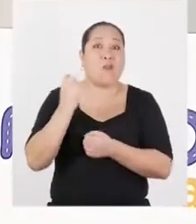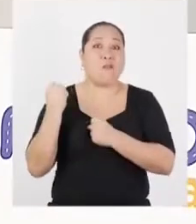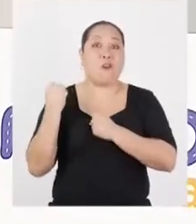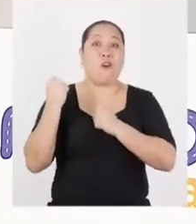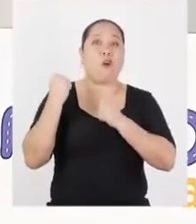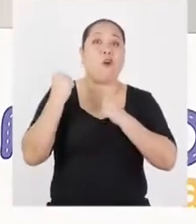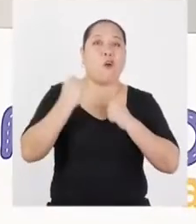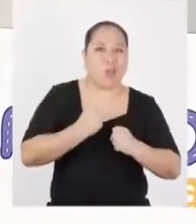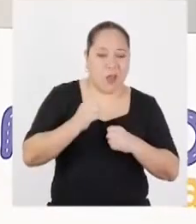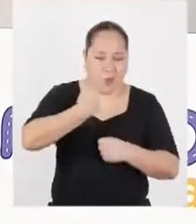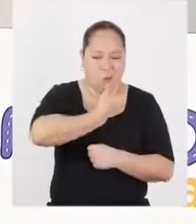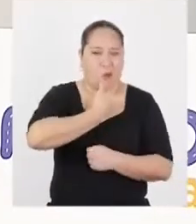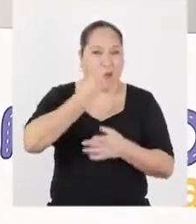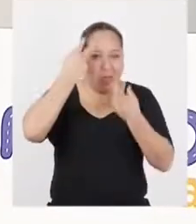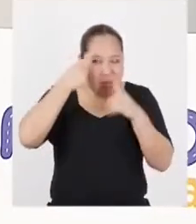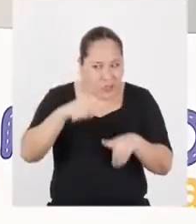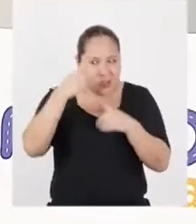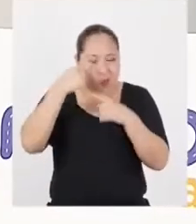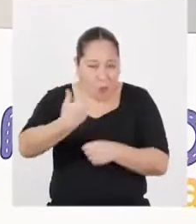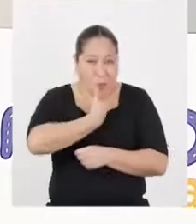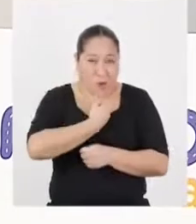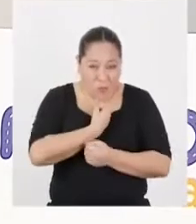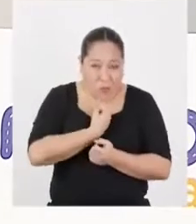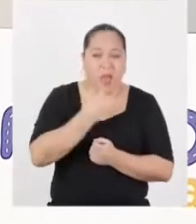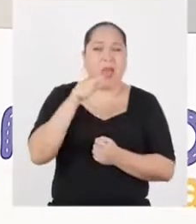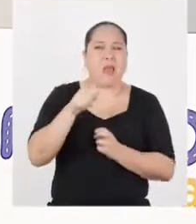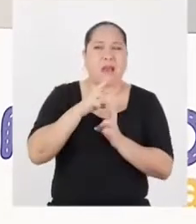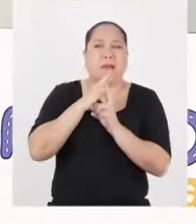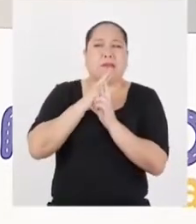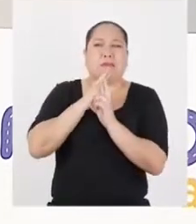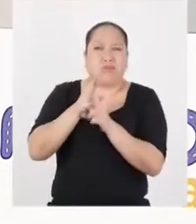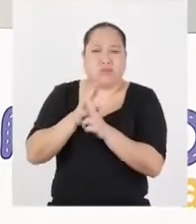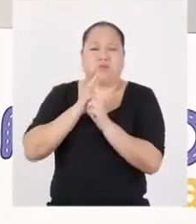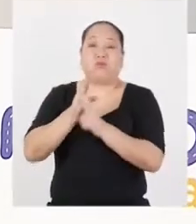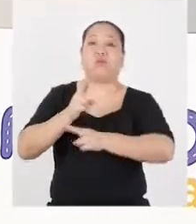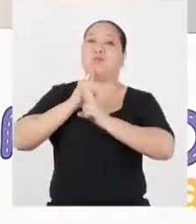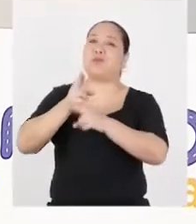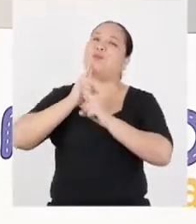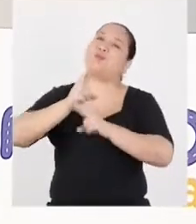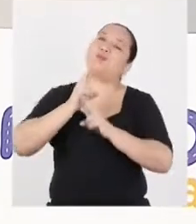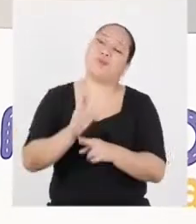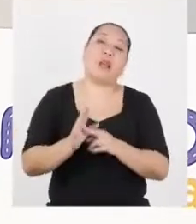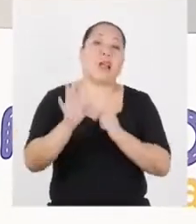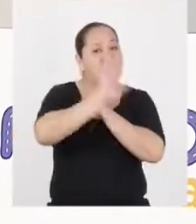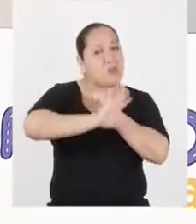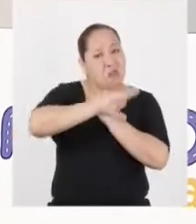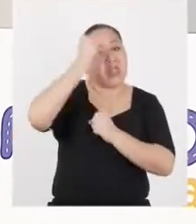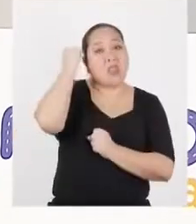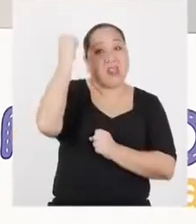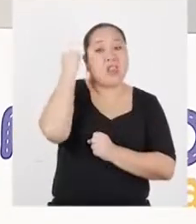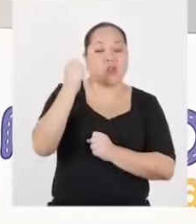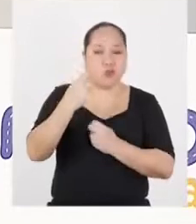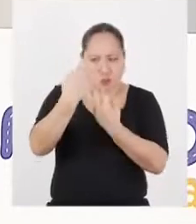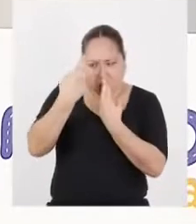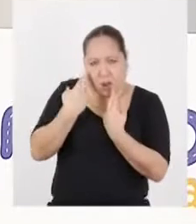adquiriendo en el proceso de ir tomando tus propias decisiones te permite ir respondiéndole al grupo cada vez mejor. Defendiendo tu derecho de ser